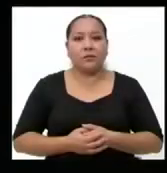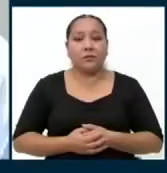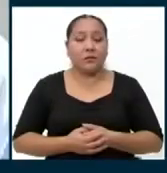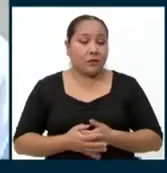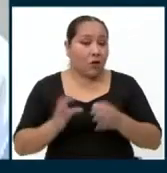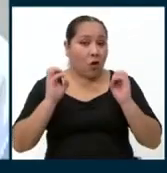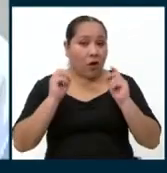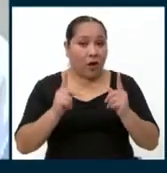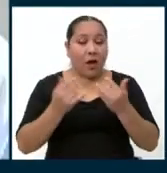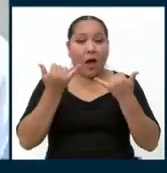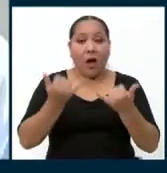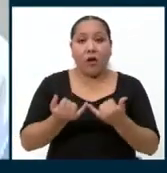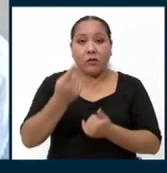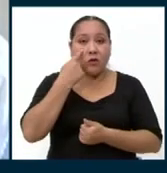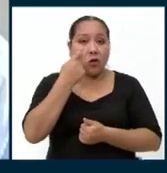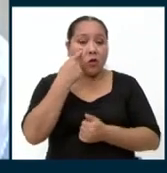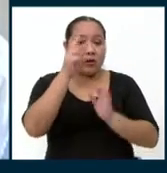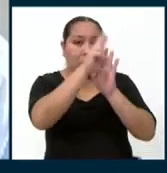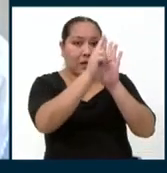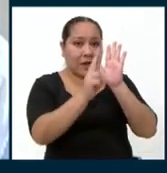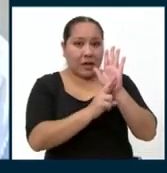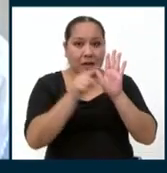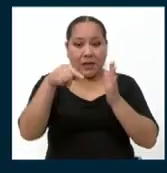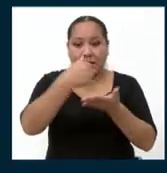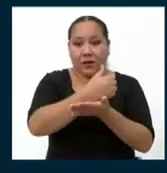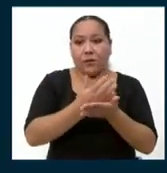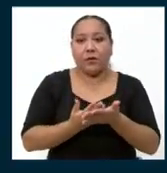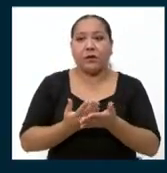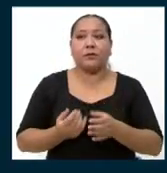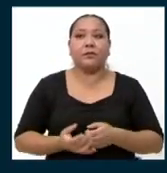Bien, vamos a conocer las reglas de este segmento.